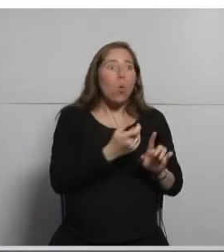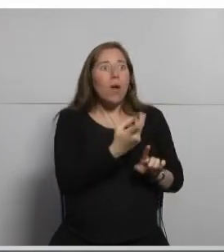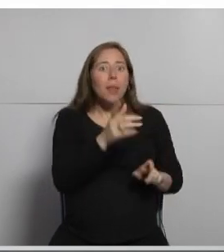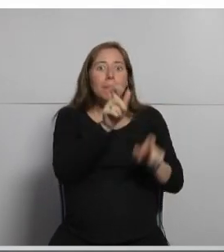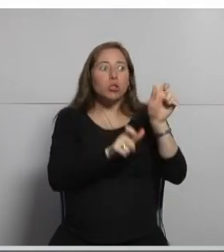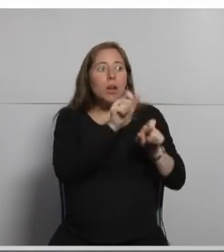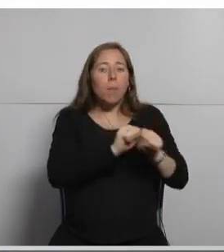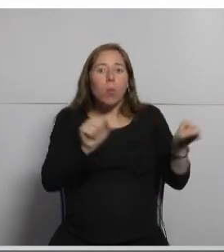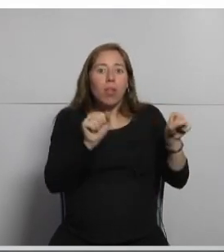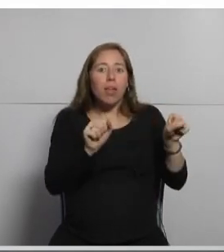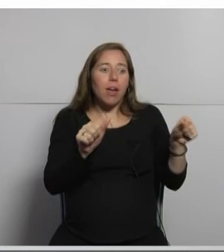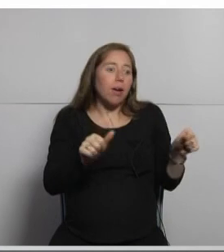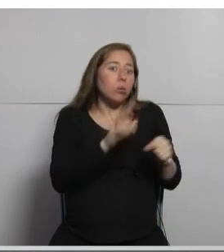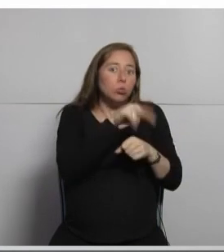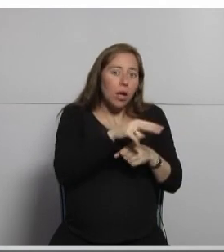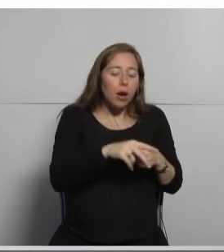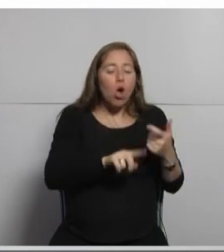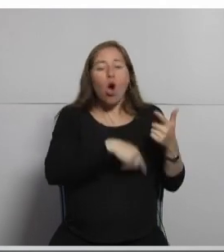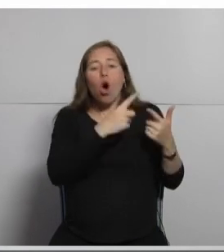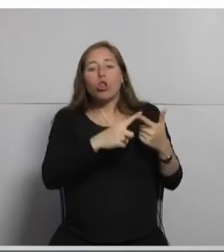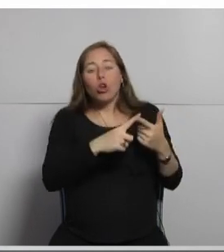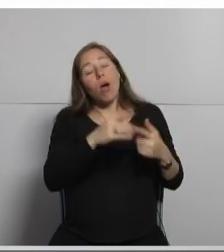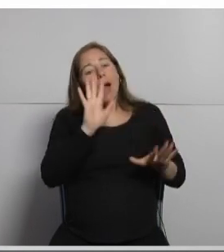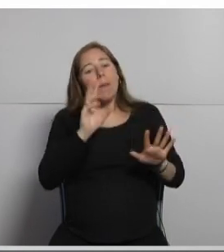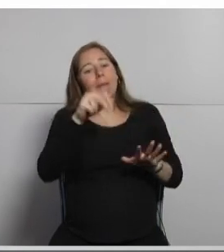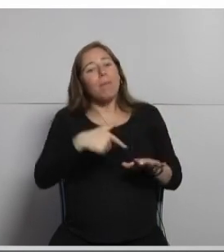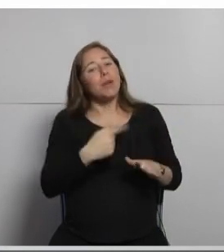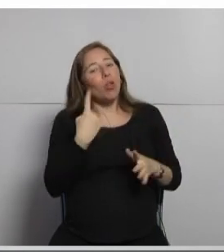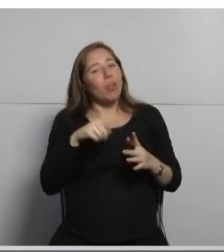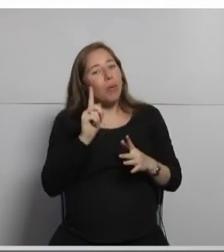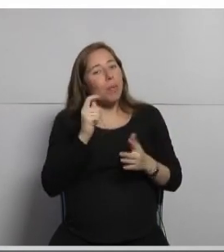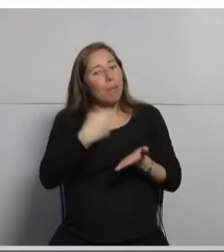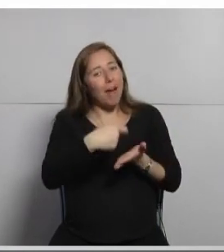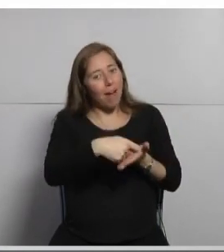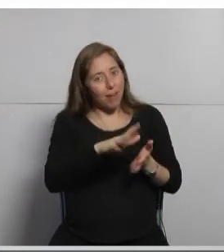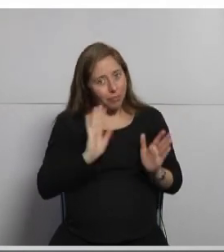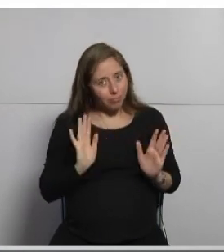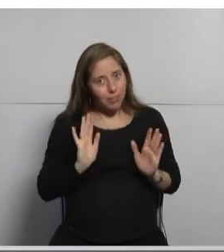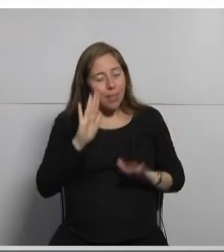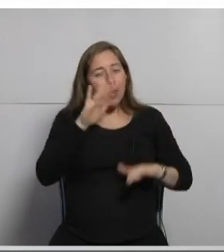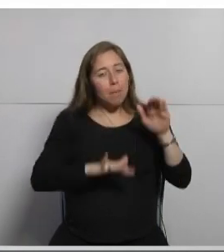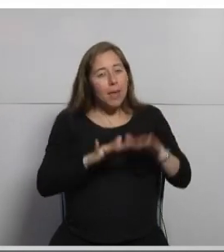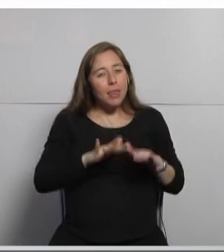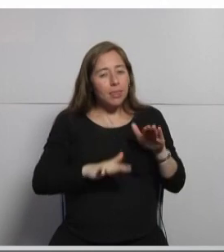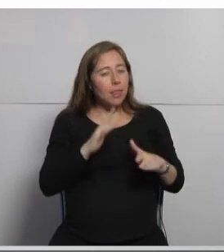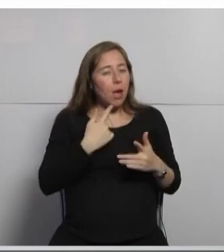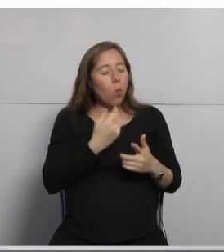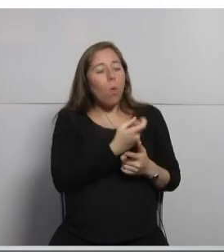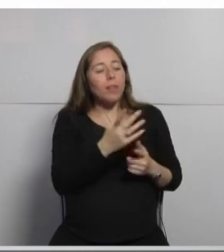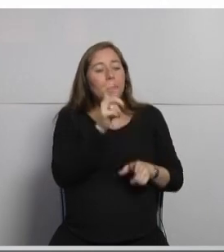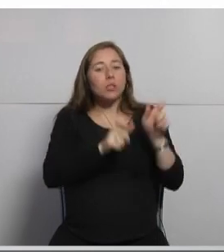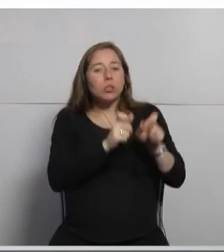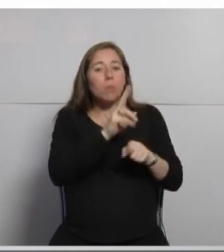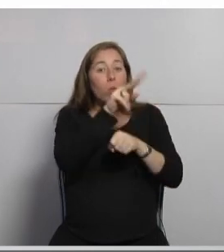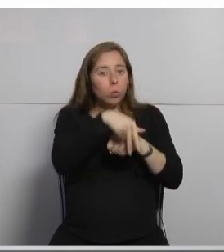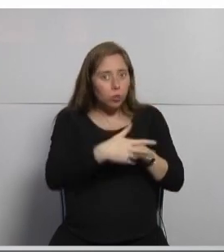después tenés planes pagos donde vos le podés configurar la cantidad de request por segundo que pueden dar